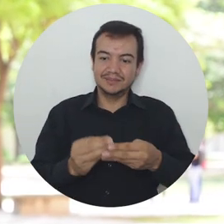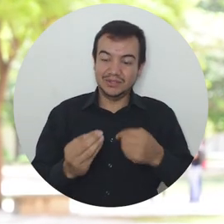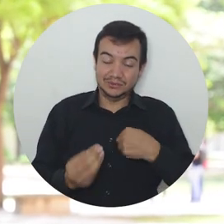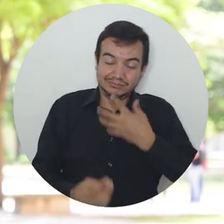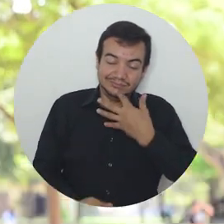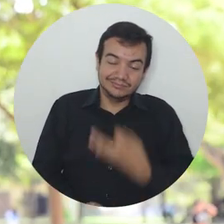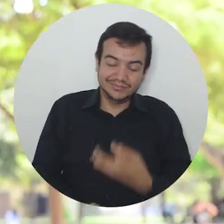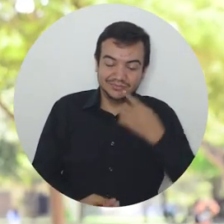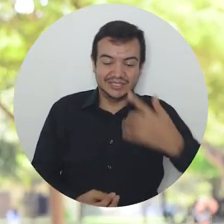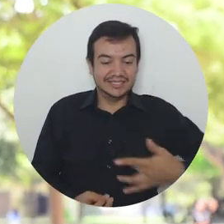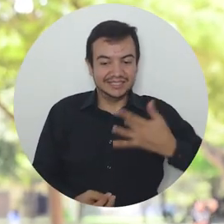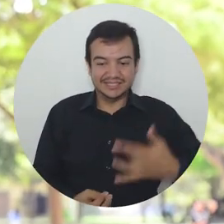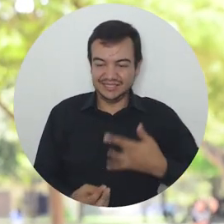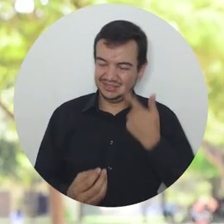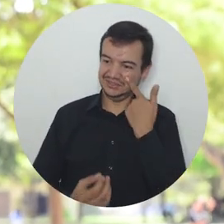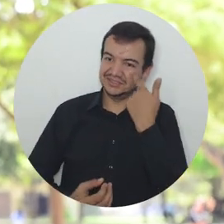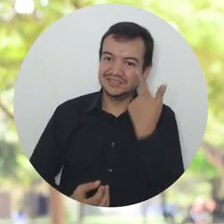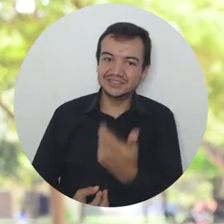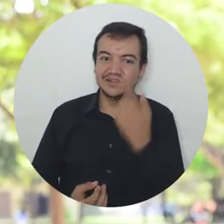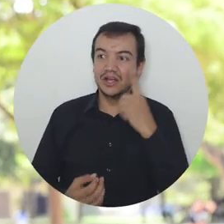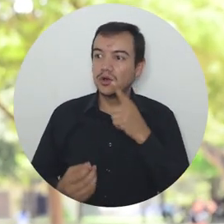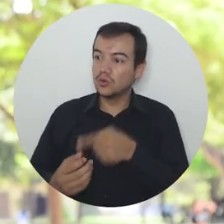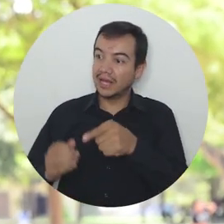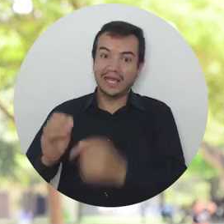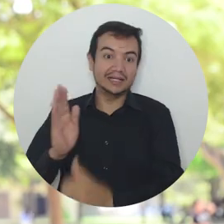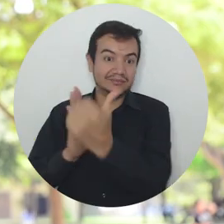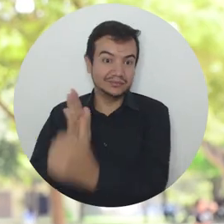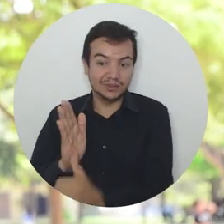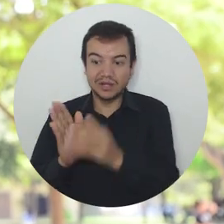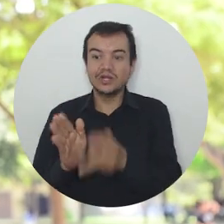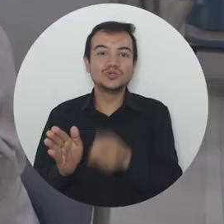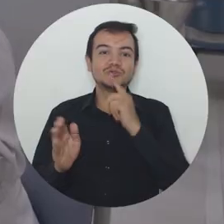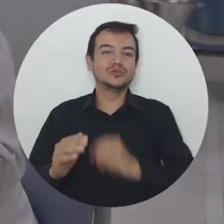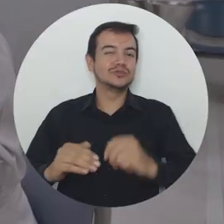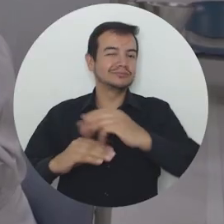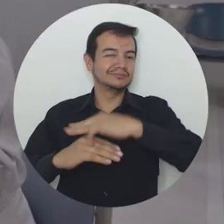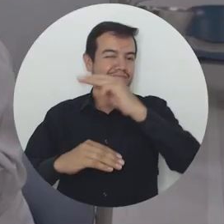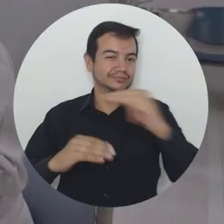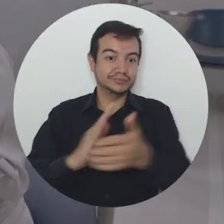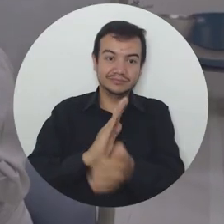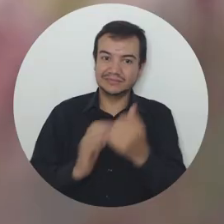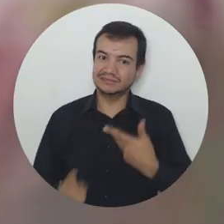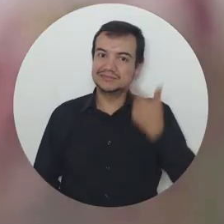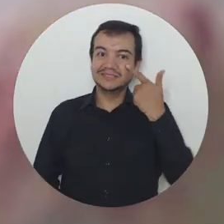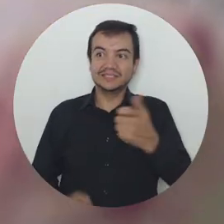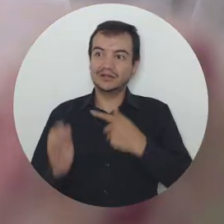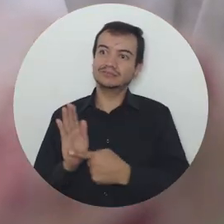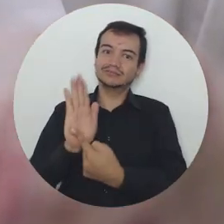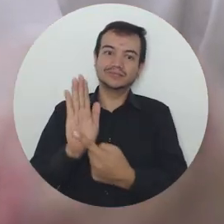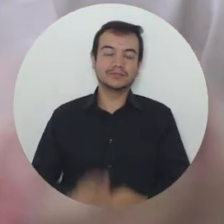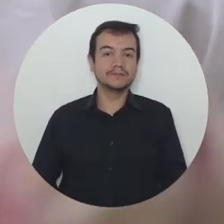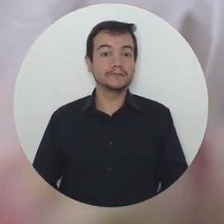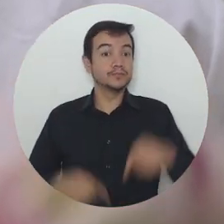tiempos y pues me es un gusto saber de que el programa pues está siendo reconocido a nivel nacional. Desde el CIE asumimos